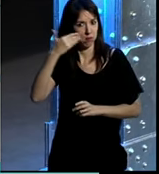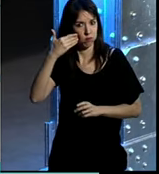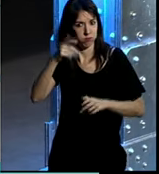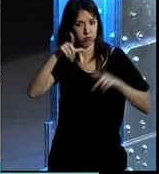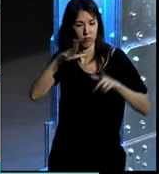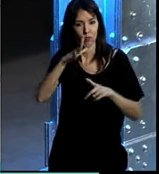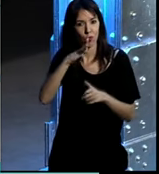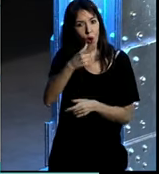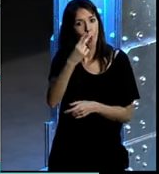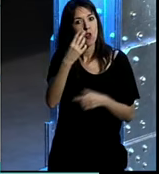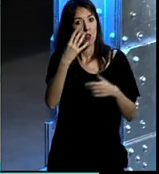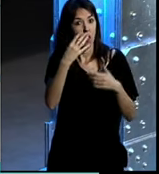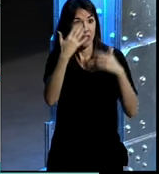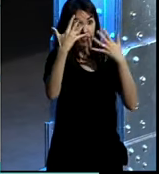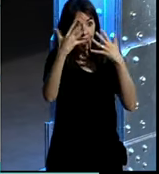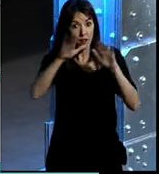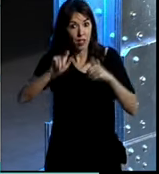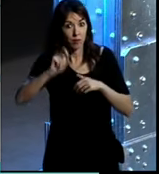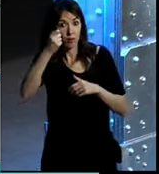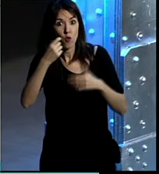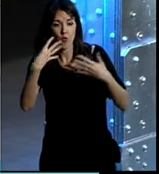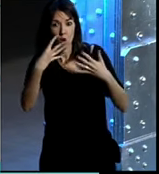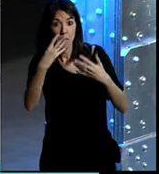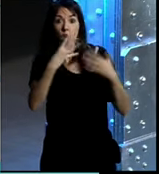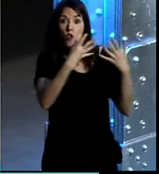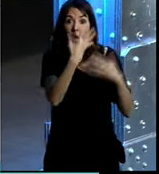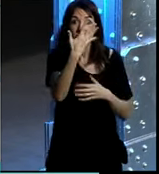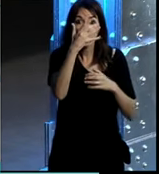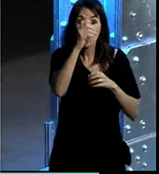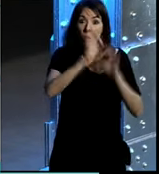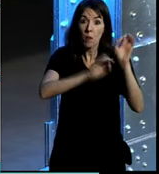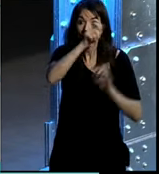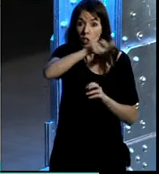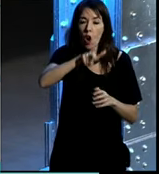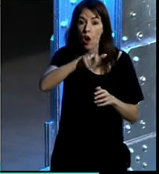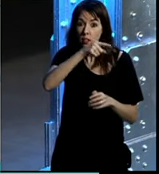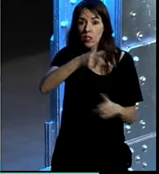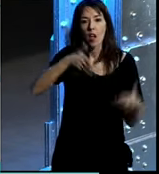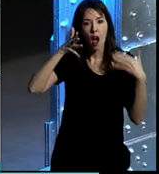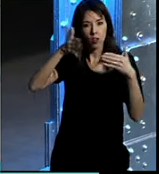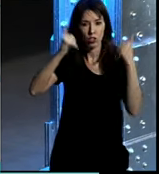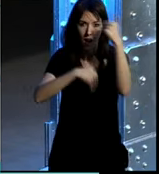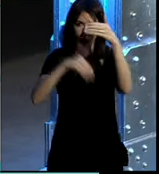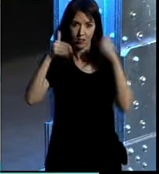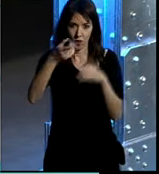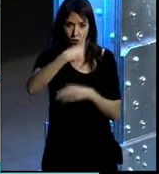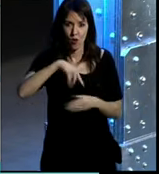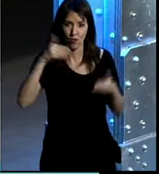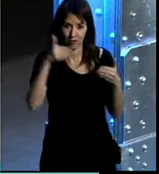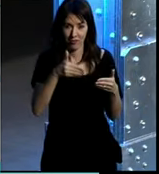estamos en un 9 sobre 10 y casi un 95% de la gente que atendemos recomienda la atención que le hemos dado ¿vale?